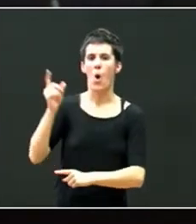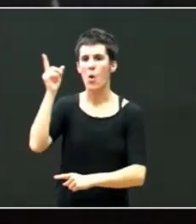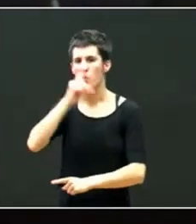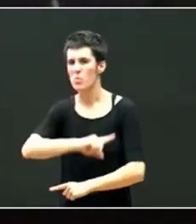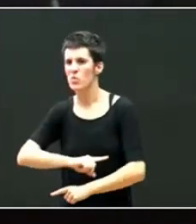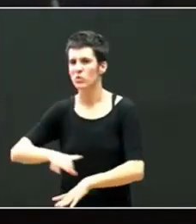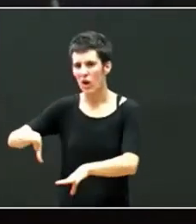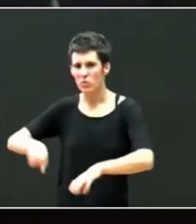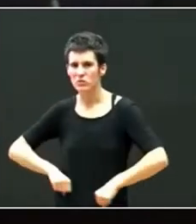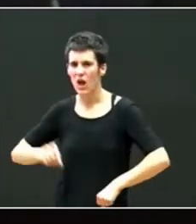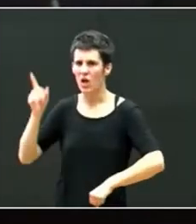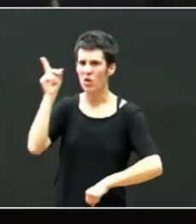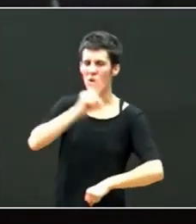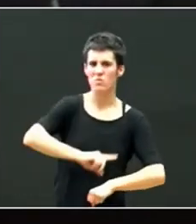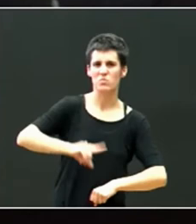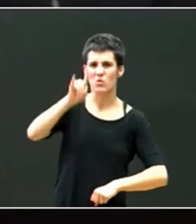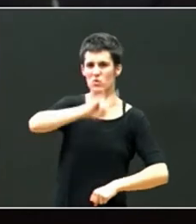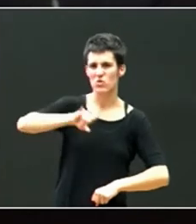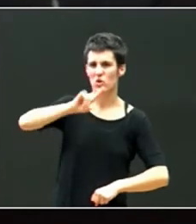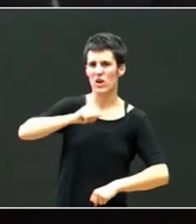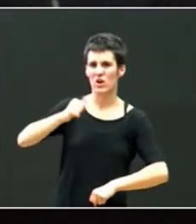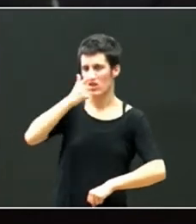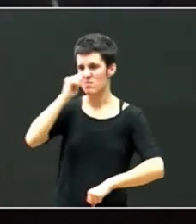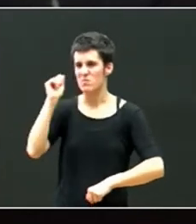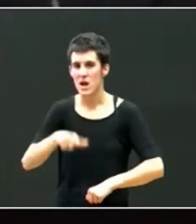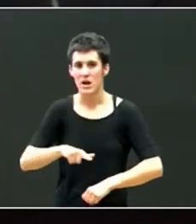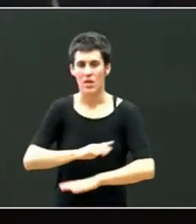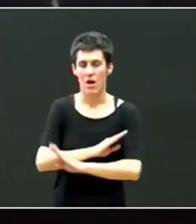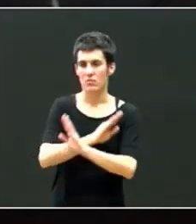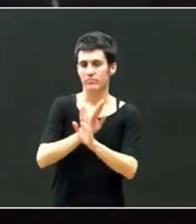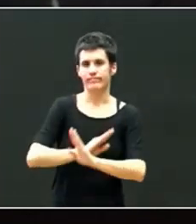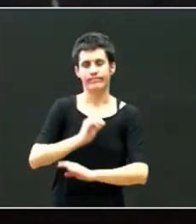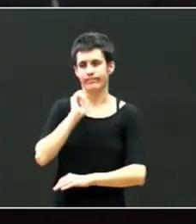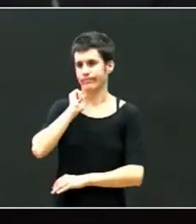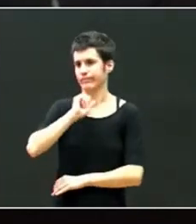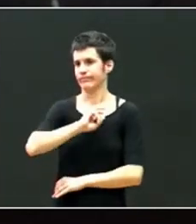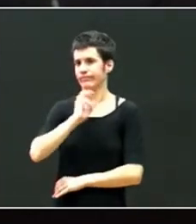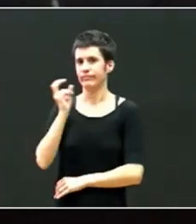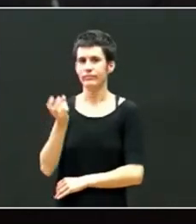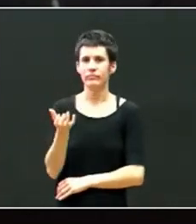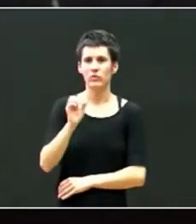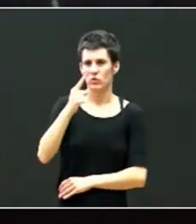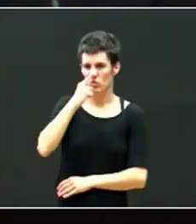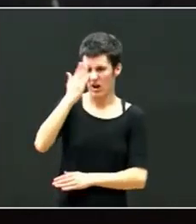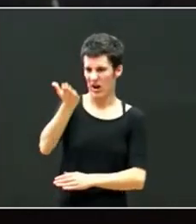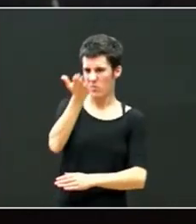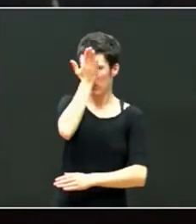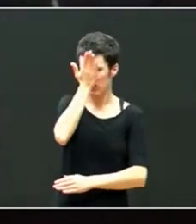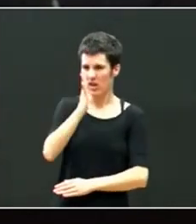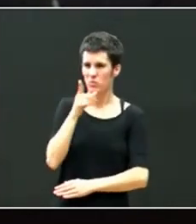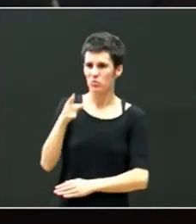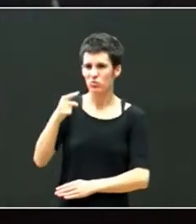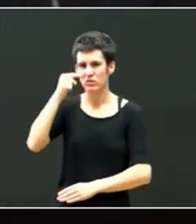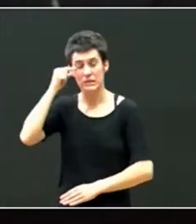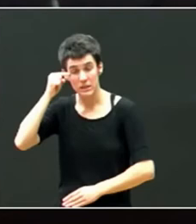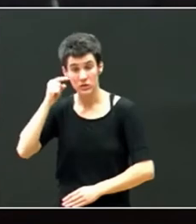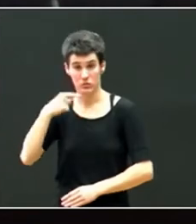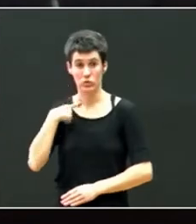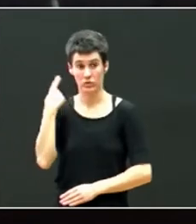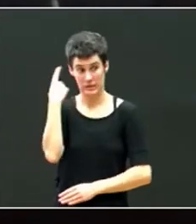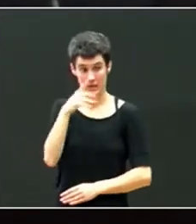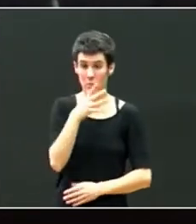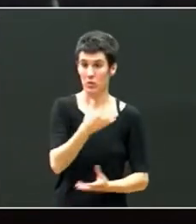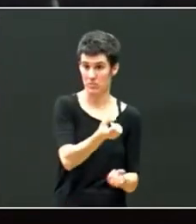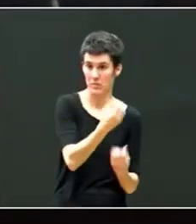mierda tú traes el ébola y cosas así les han dicho tienes la cara aplastada porque eres un chino yo esas cosas me las han contado los menores en la